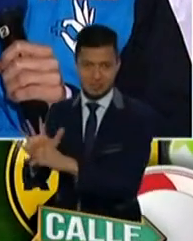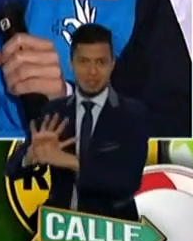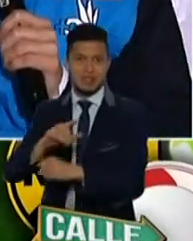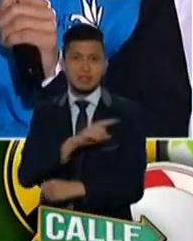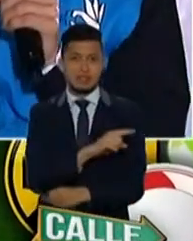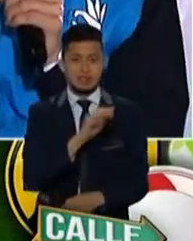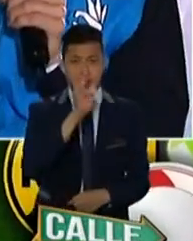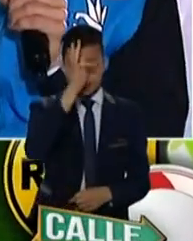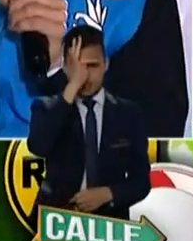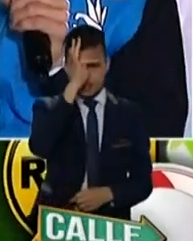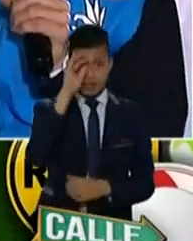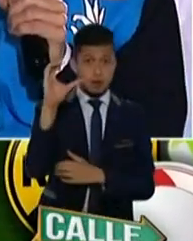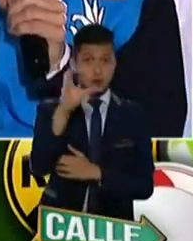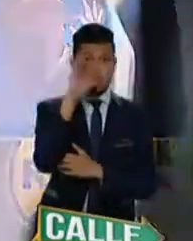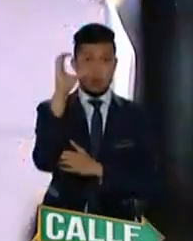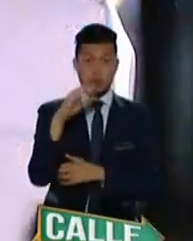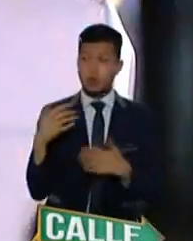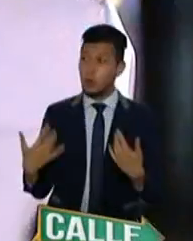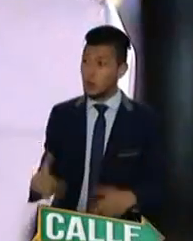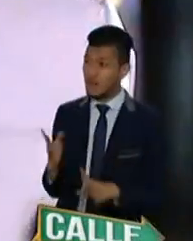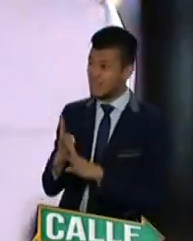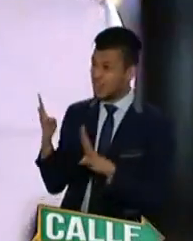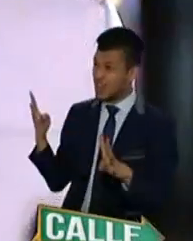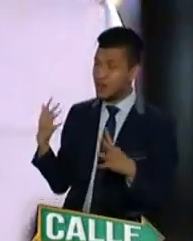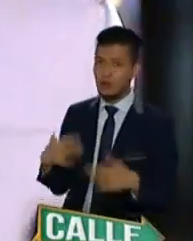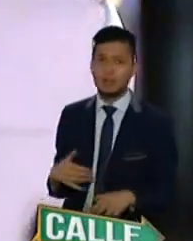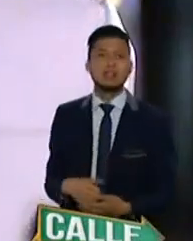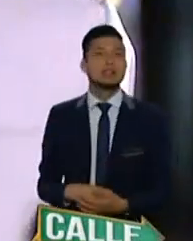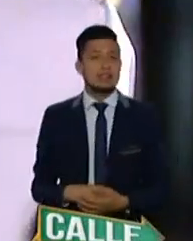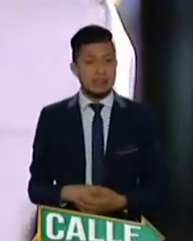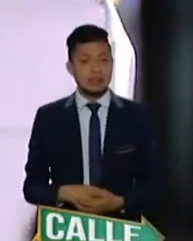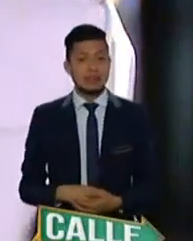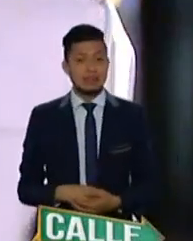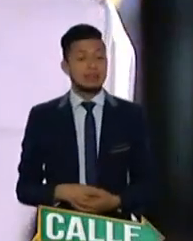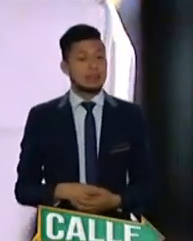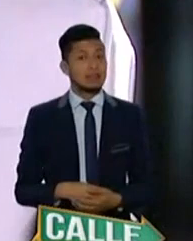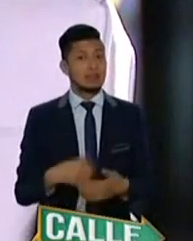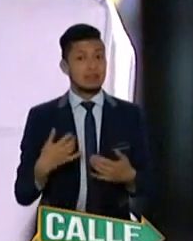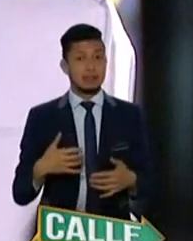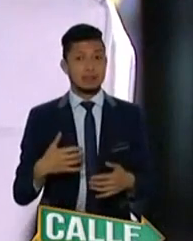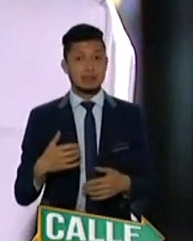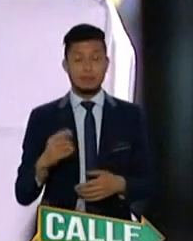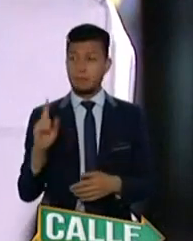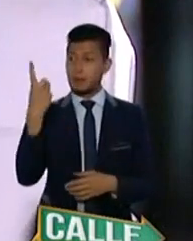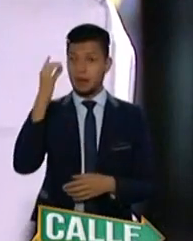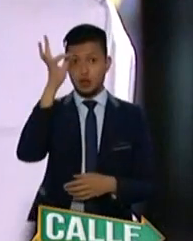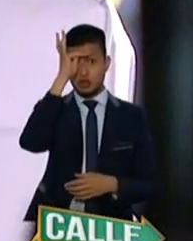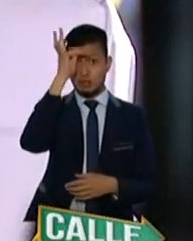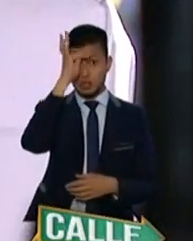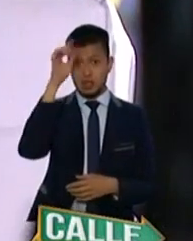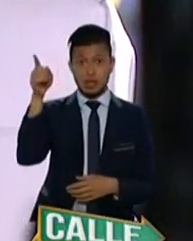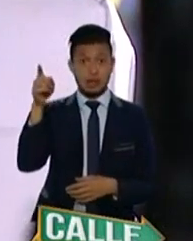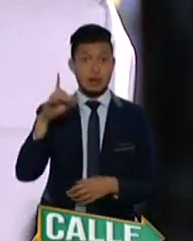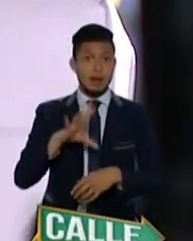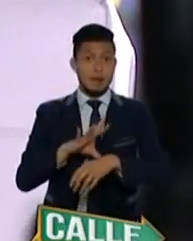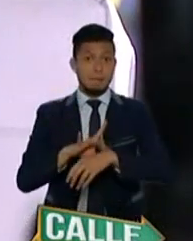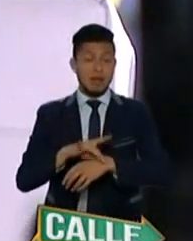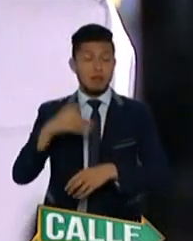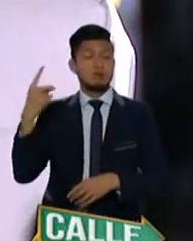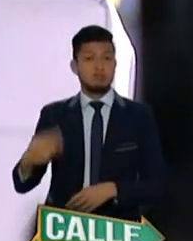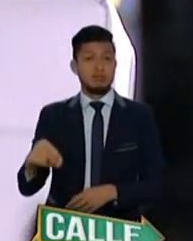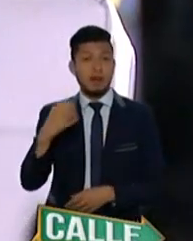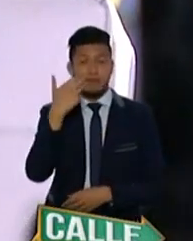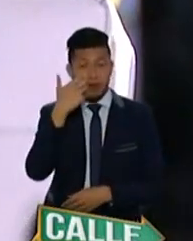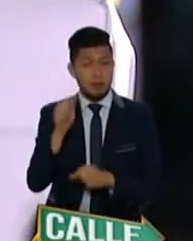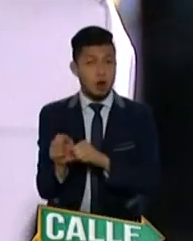Colombia. Tremendas cifras, alcaldesa. Que fue además, Isa, en el primer hospital donde tuvimos un médico que falleció por